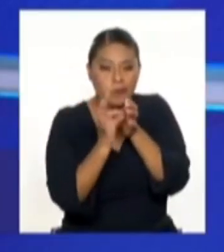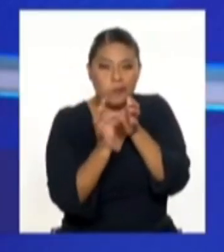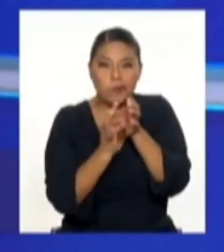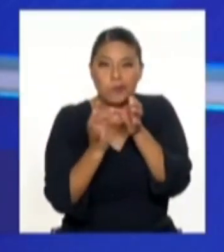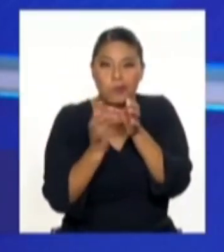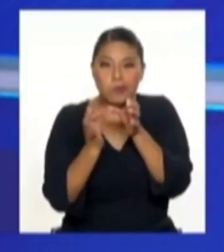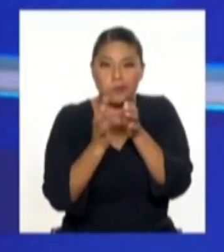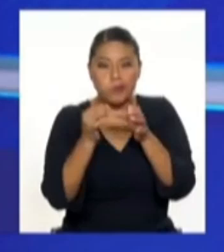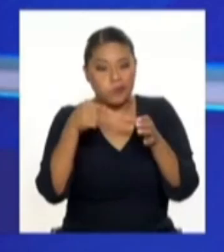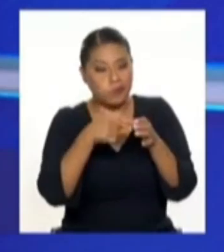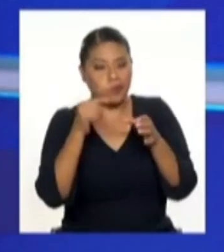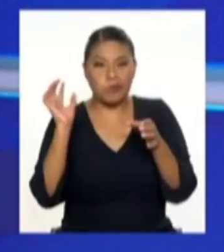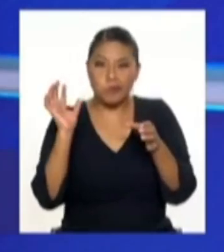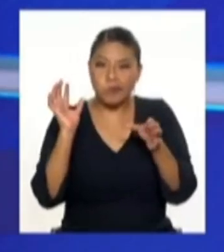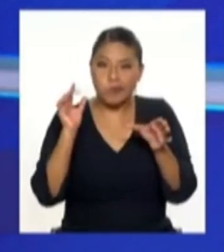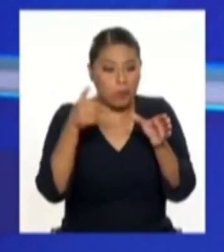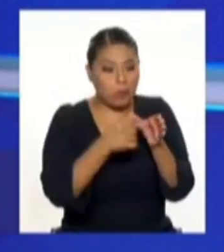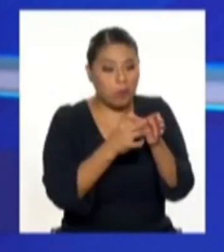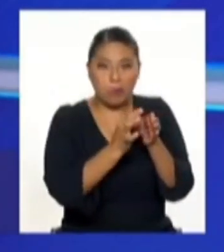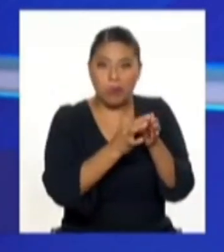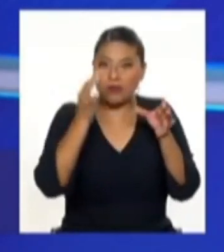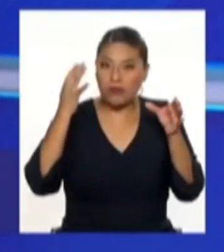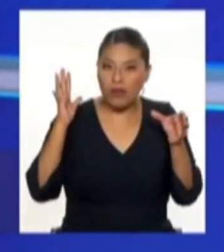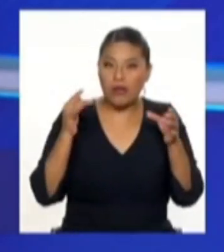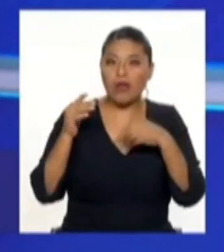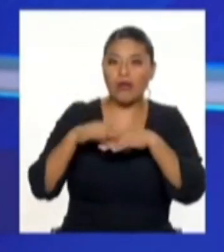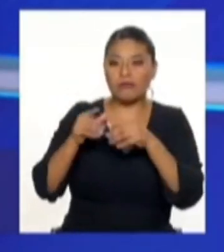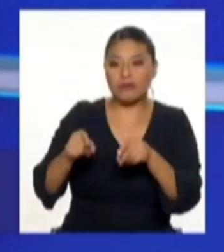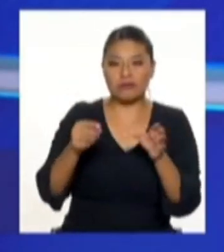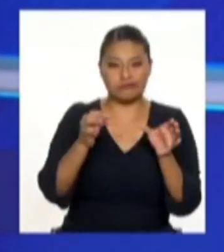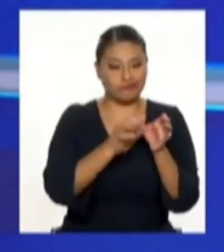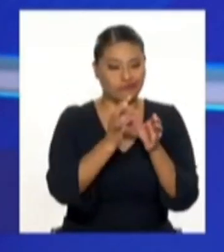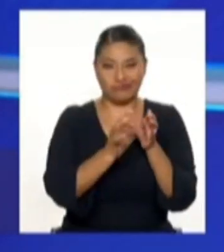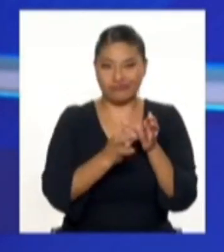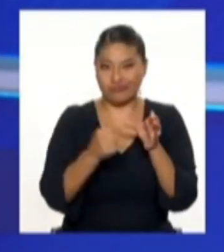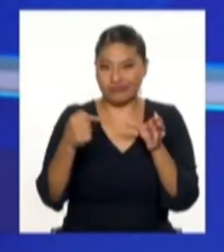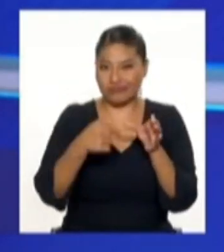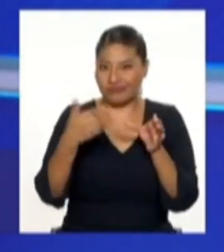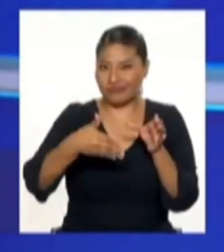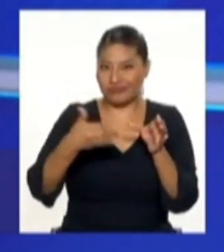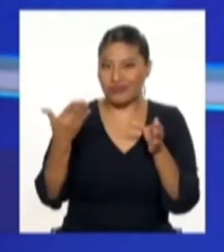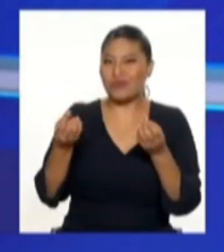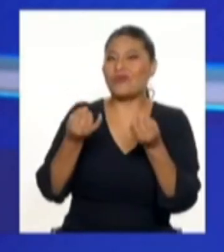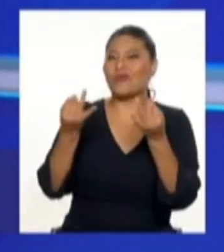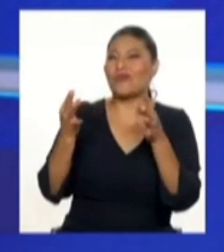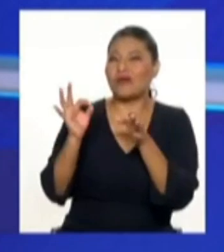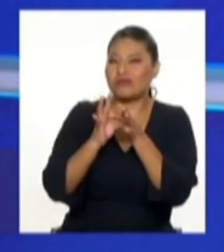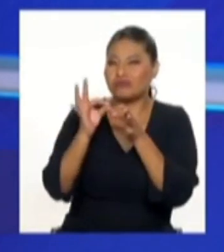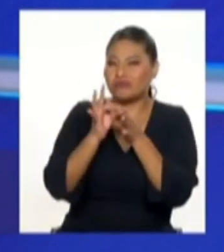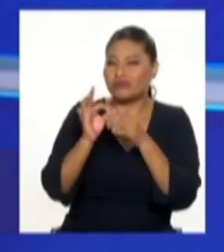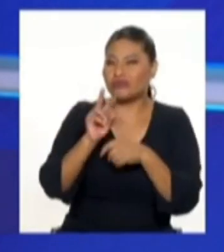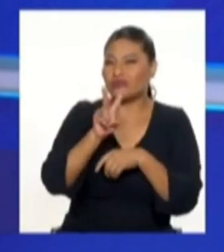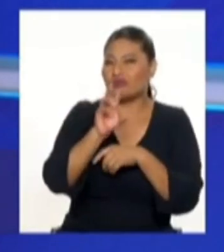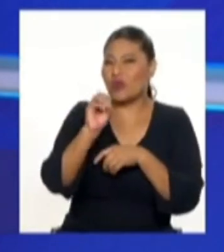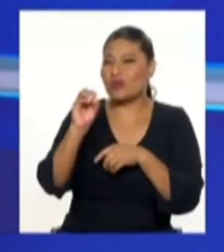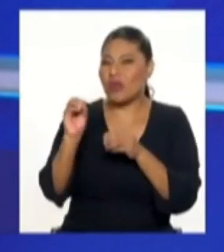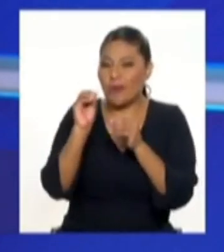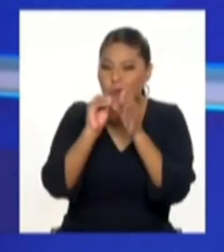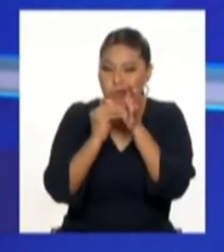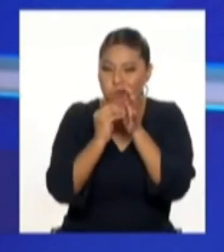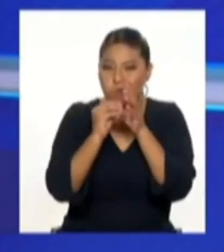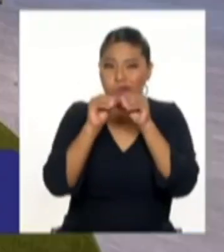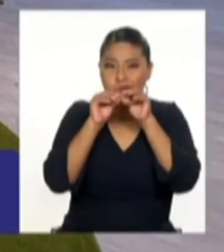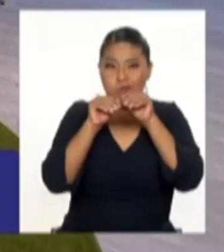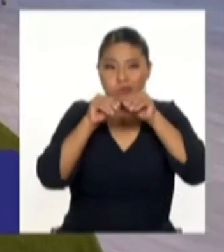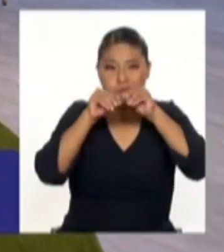seca uno podría decir, bueno, ya bajó, sí, pero quedaron los huevos. Cada mosquito te puede reproducir en toda su vida 200 huevos, pero esos